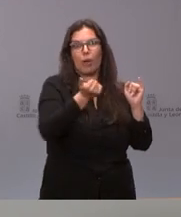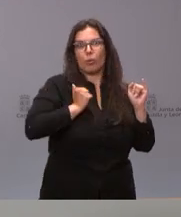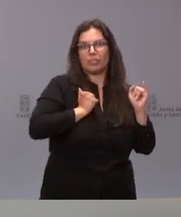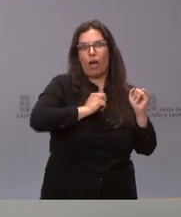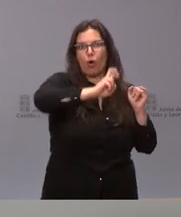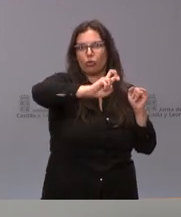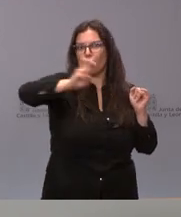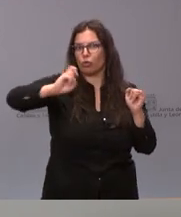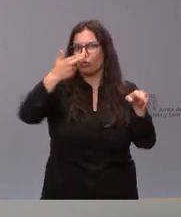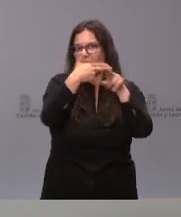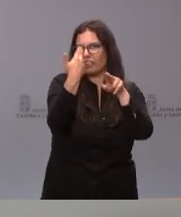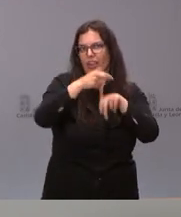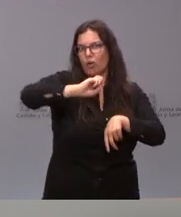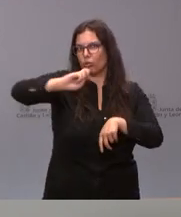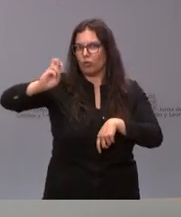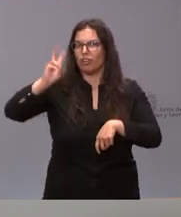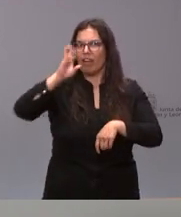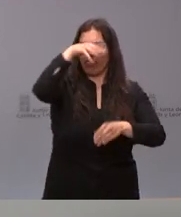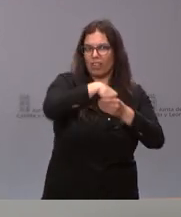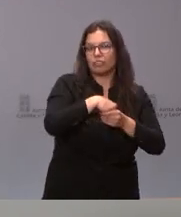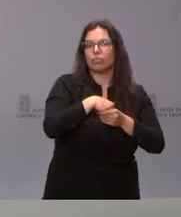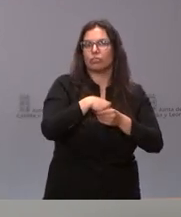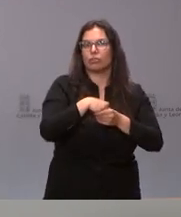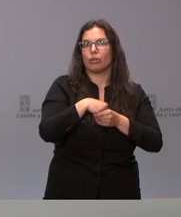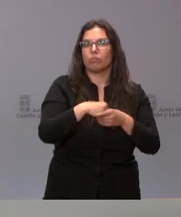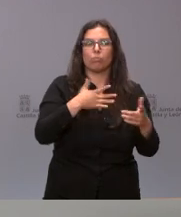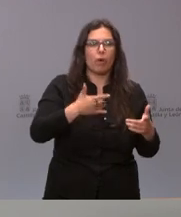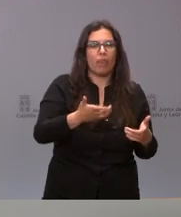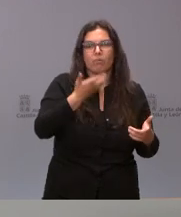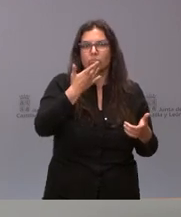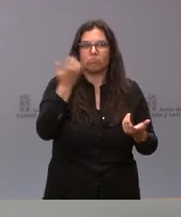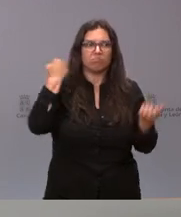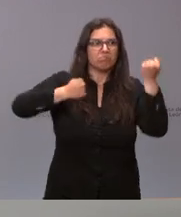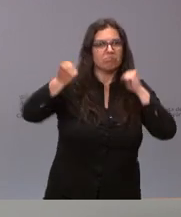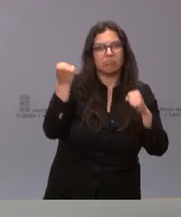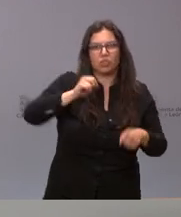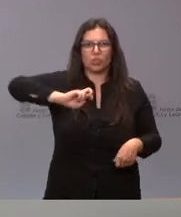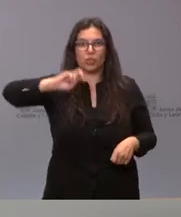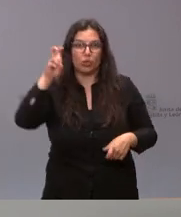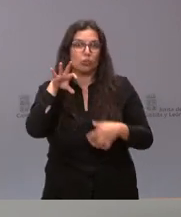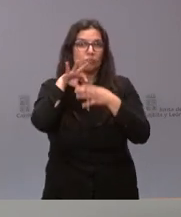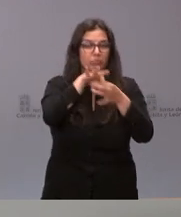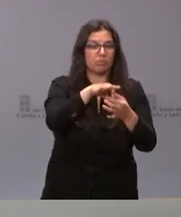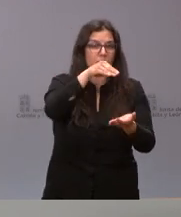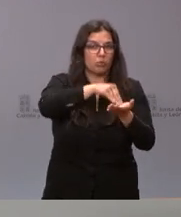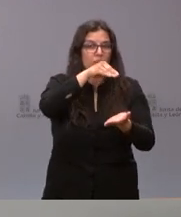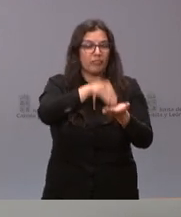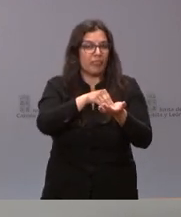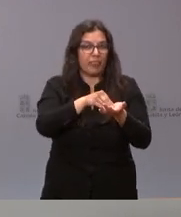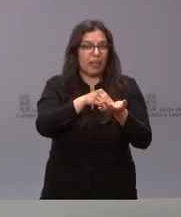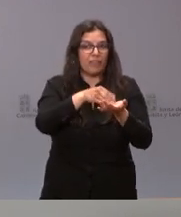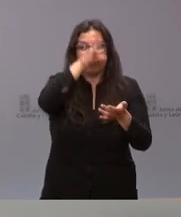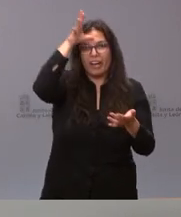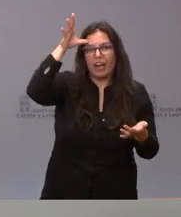al de la actividad taurina y, por tanto, que pudieran realizar otro tipo de espectáculos distintos vinculados en muchos casos al